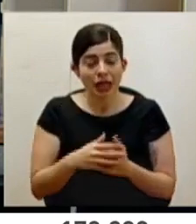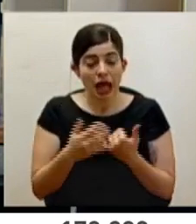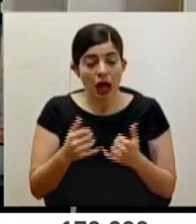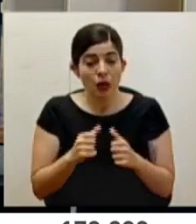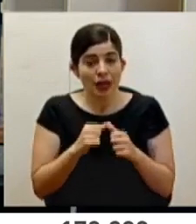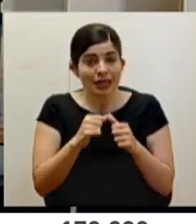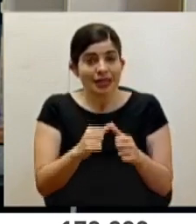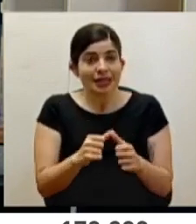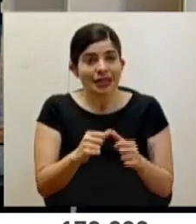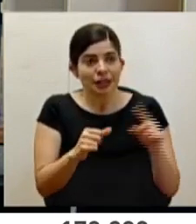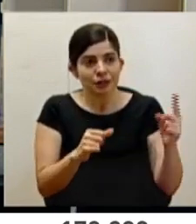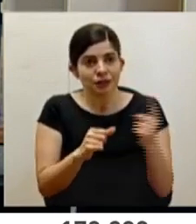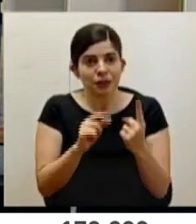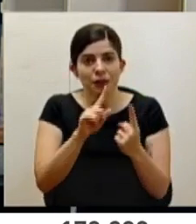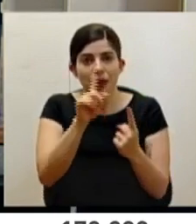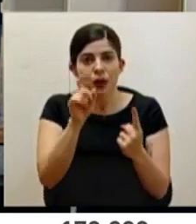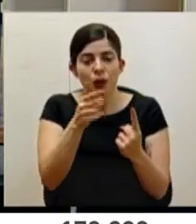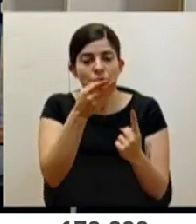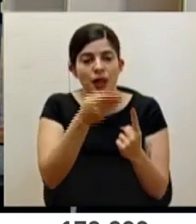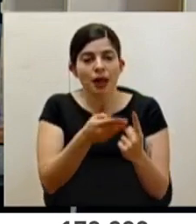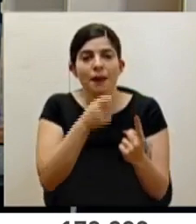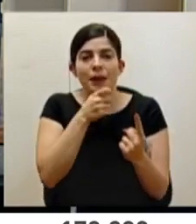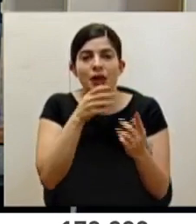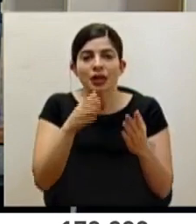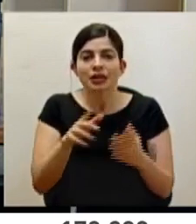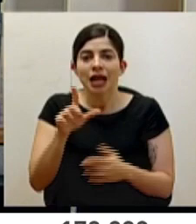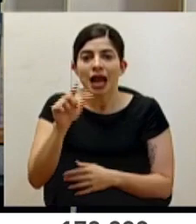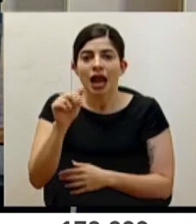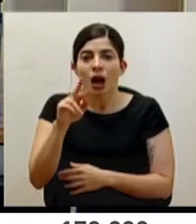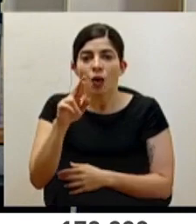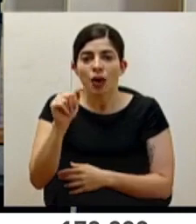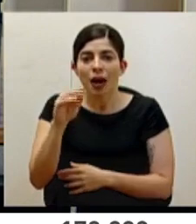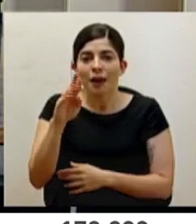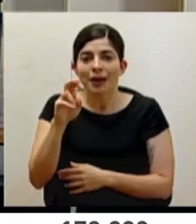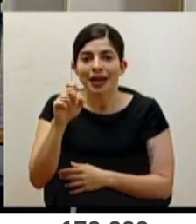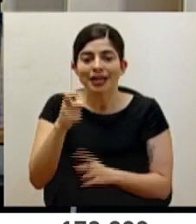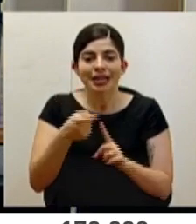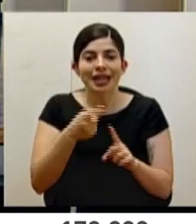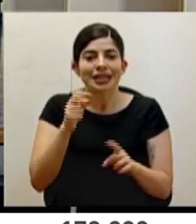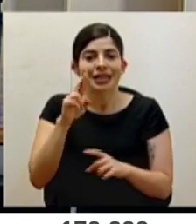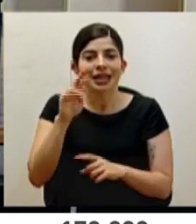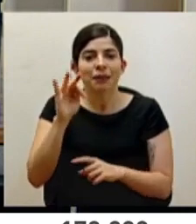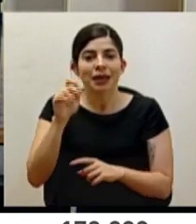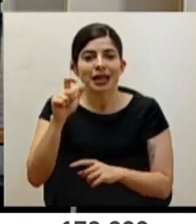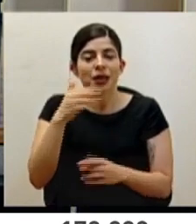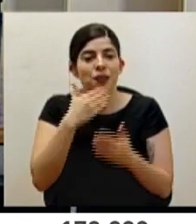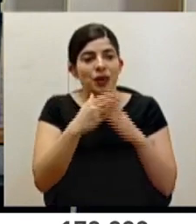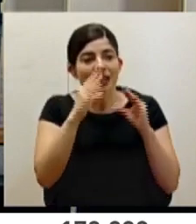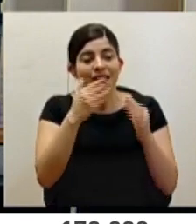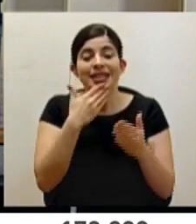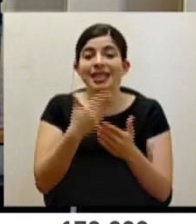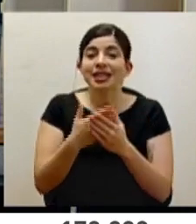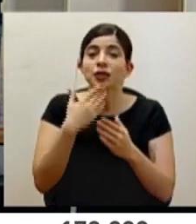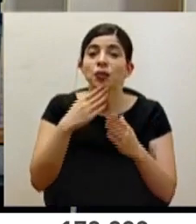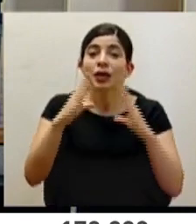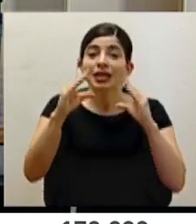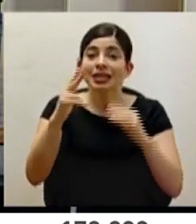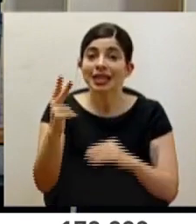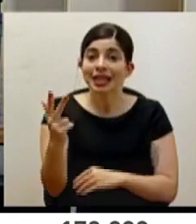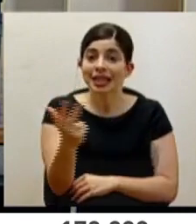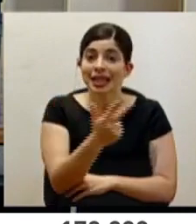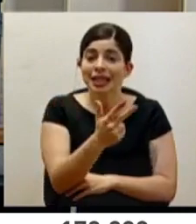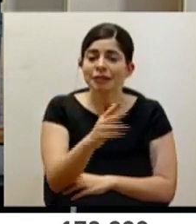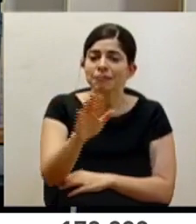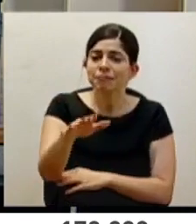Continúa con el periodo de consultas la colega Laura Orenes del Medio Repetel. Buenas tardes, Laura. Gracias, muy buenas tardes para los tres.